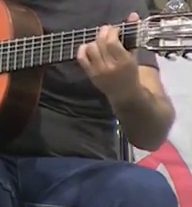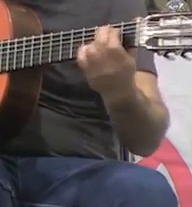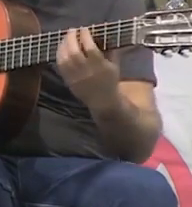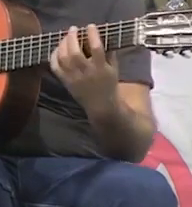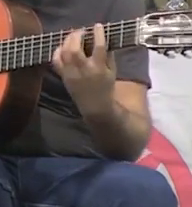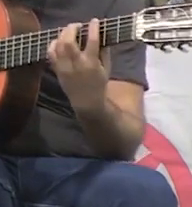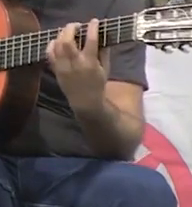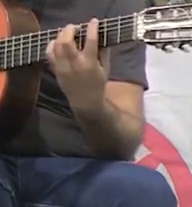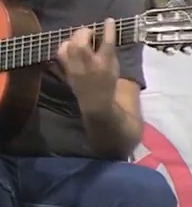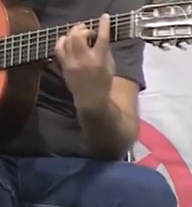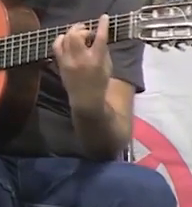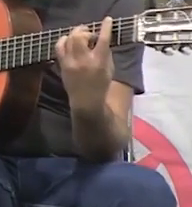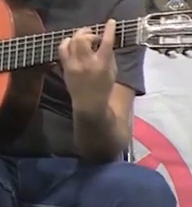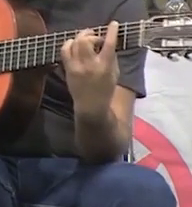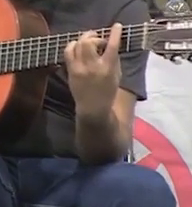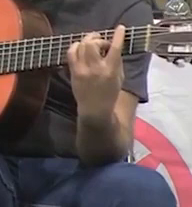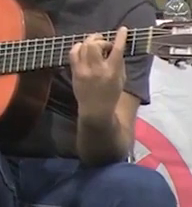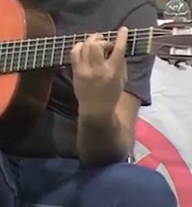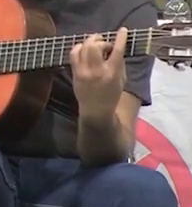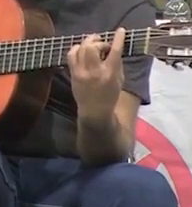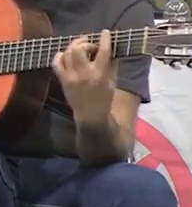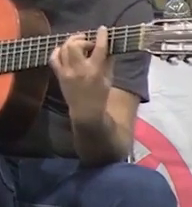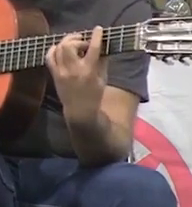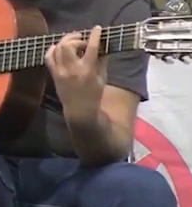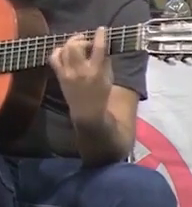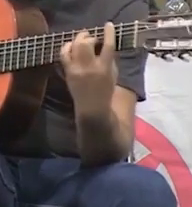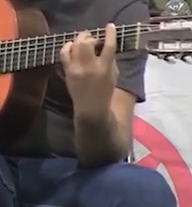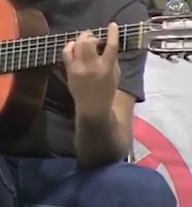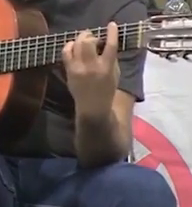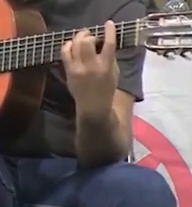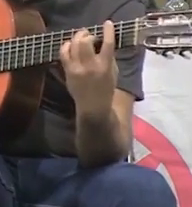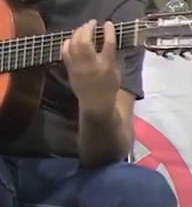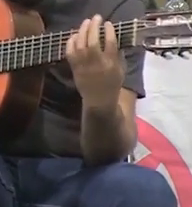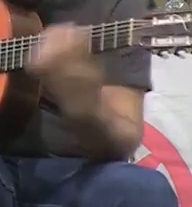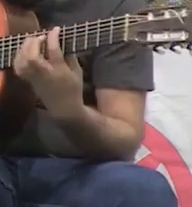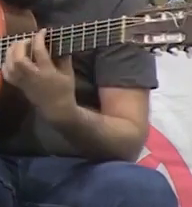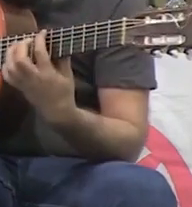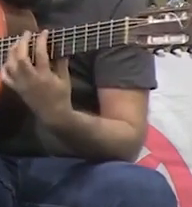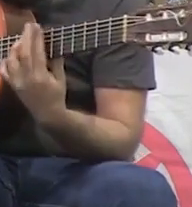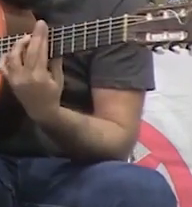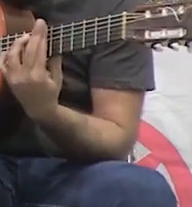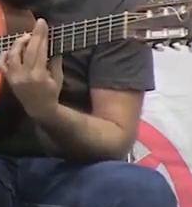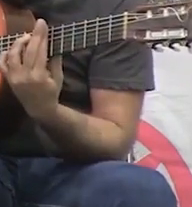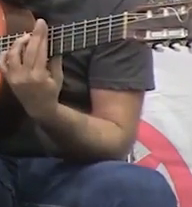Etxareza, bucarei, xaborenza